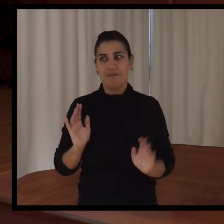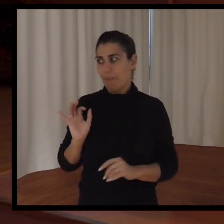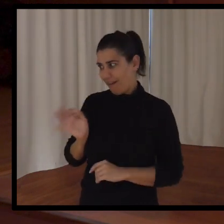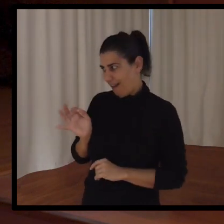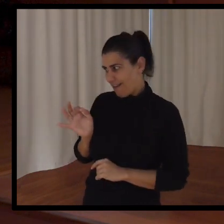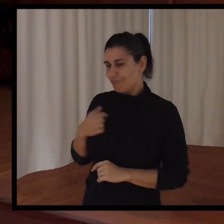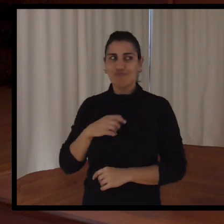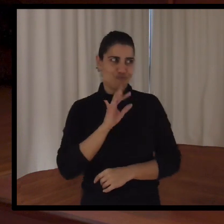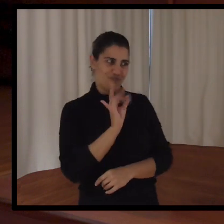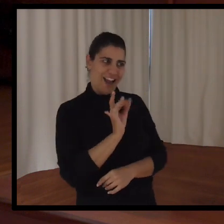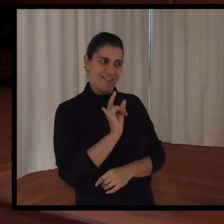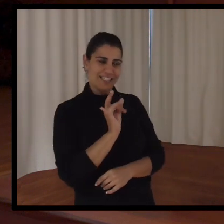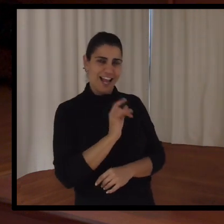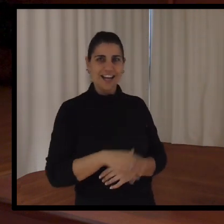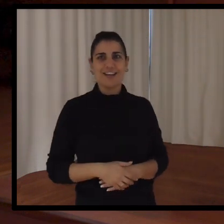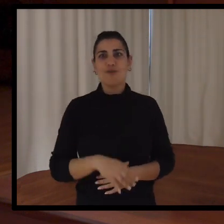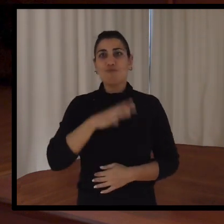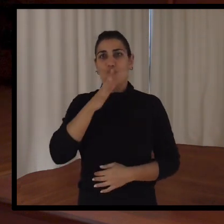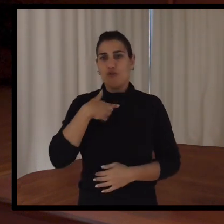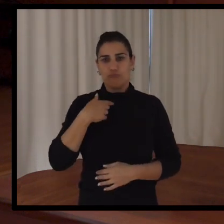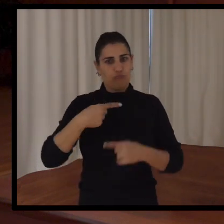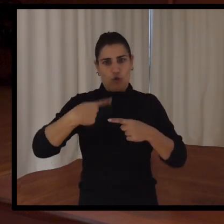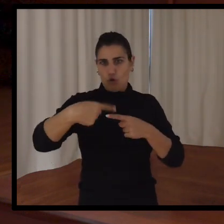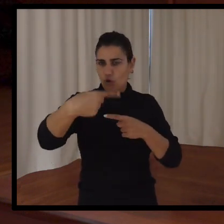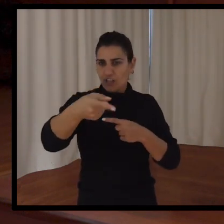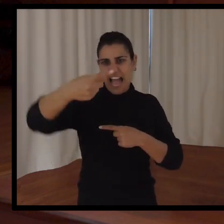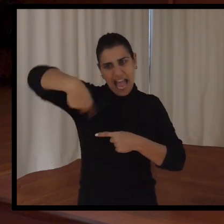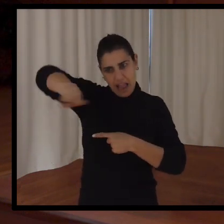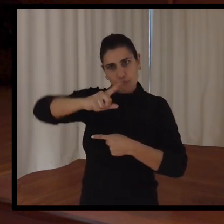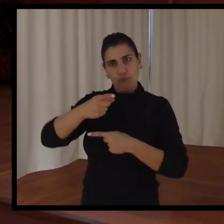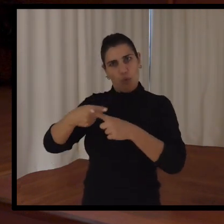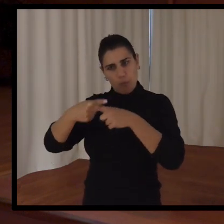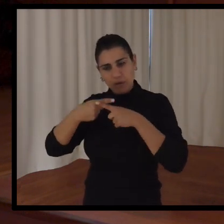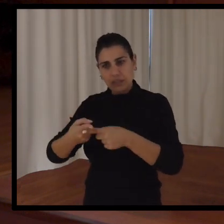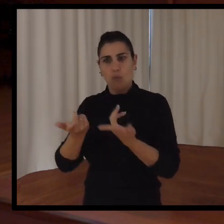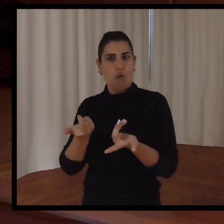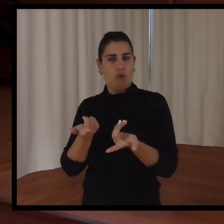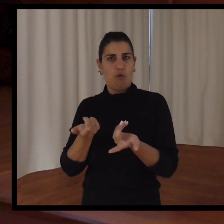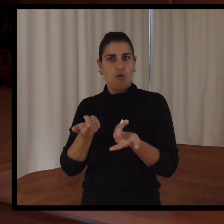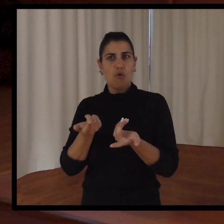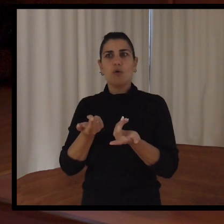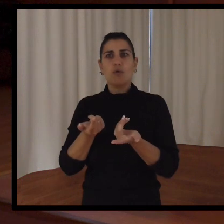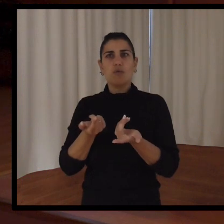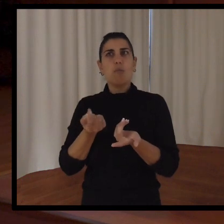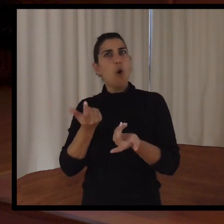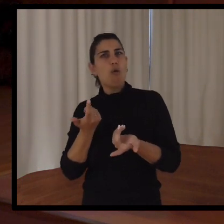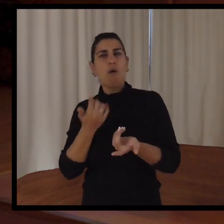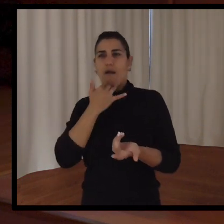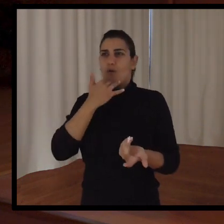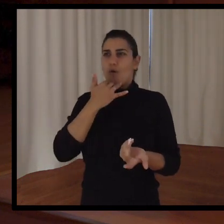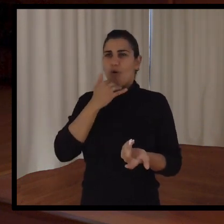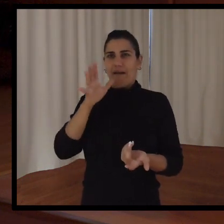Sí, la verdad que día a día compartimos con ellos, con toda la cadena. Es algo, no sé,